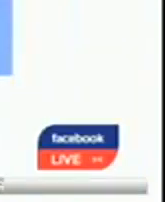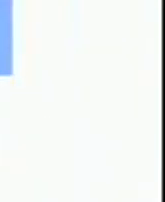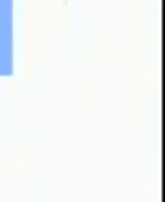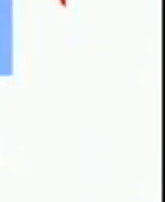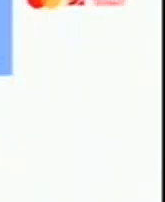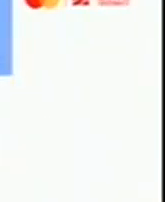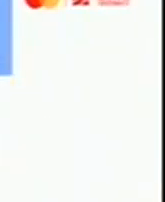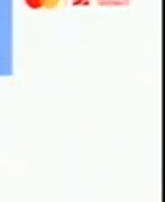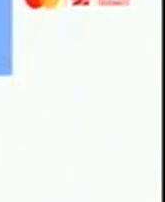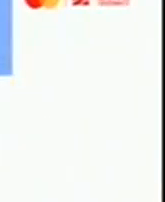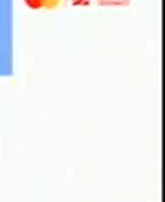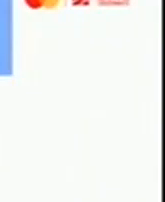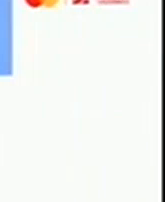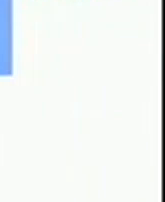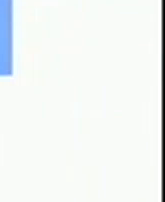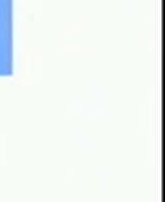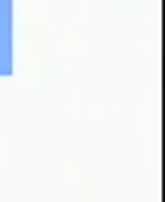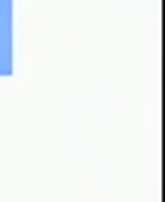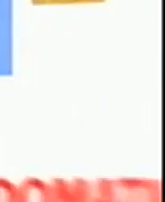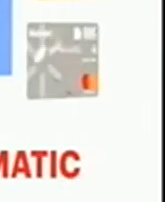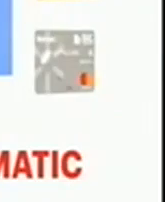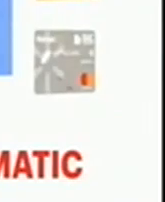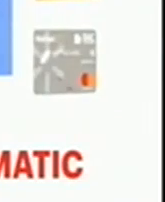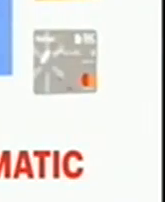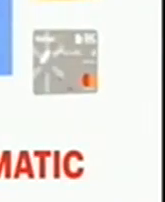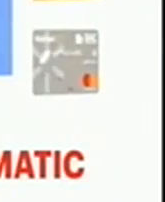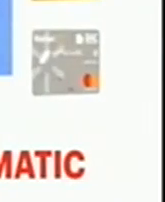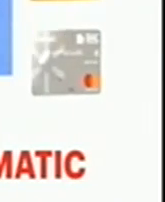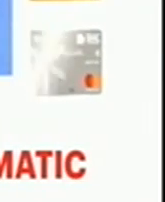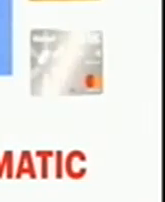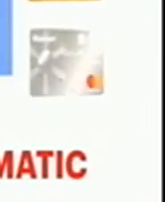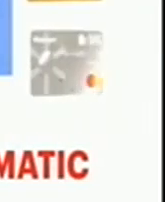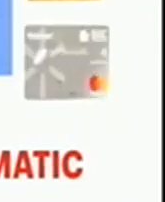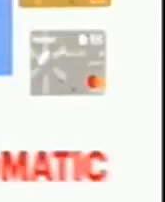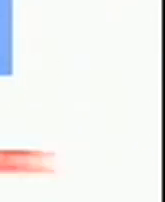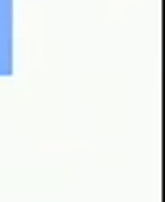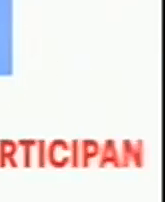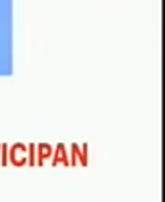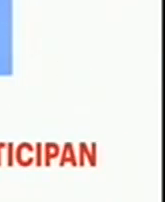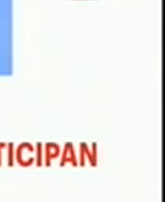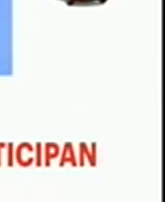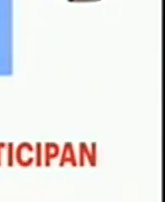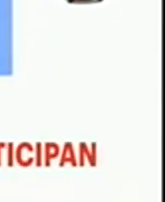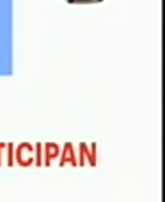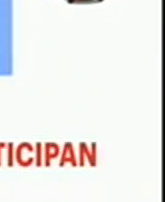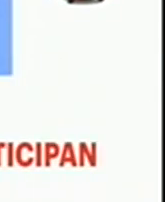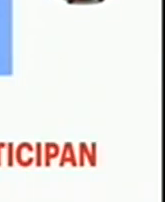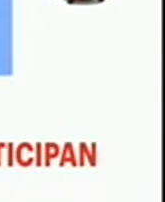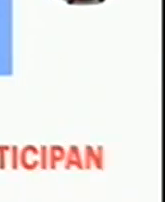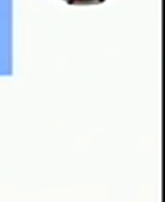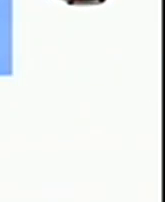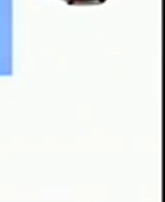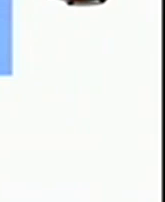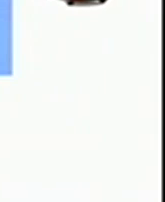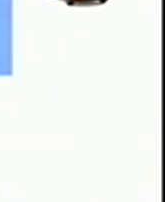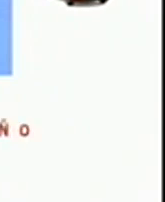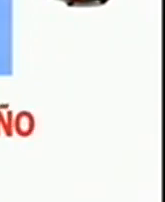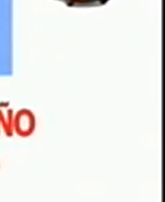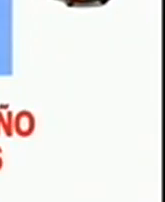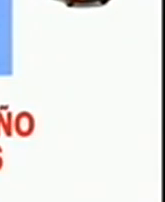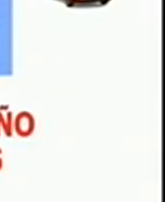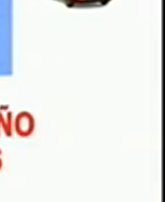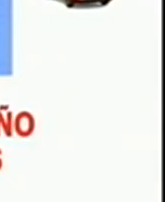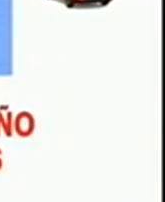Llegaron los premios sobre ruedas. Paga con tus tarjetas Walmart, Mastercard, Depakredomatic y todas tus